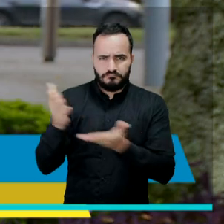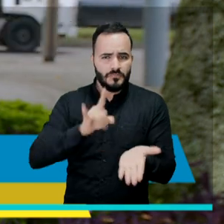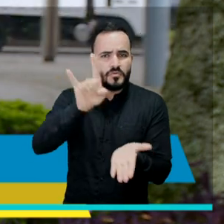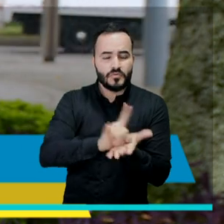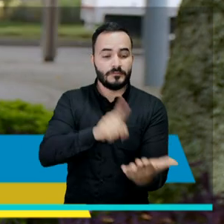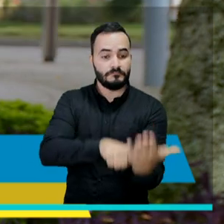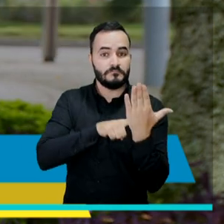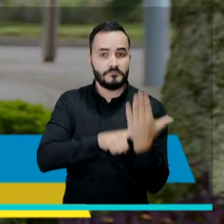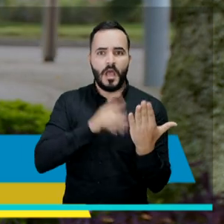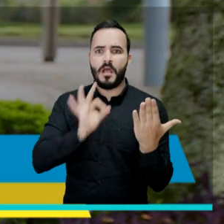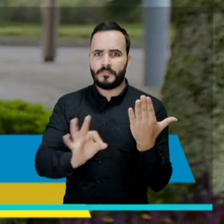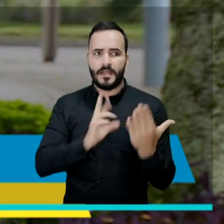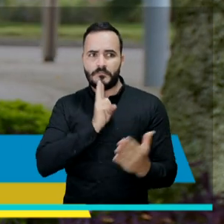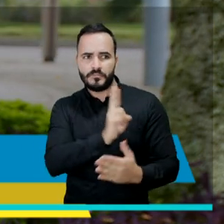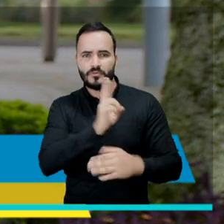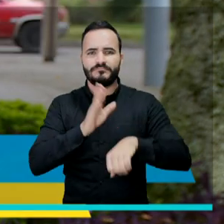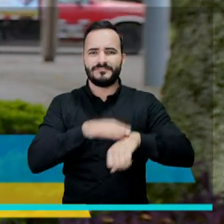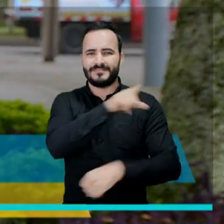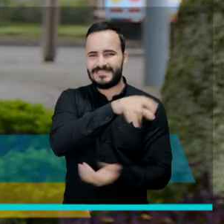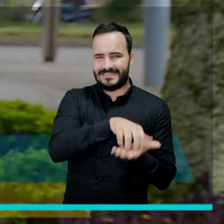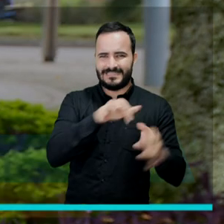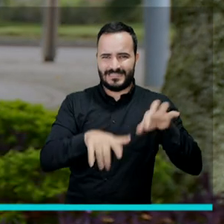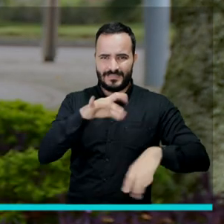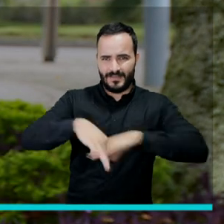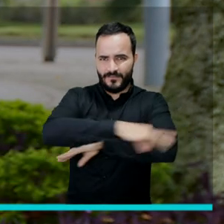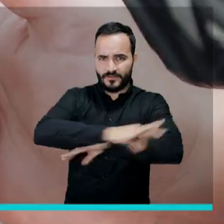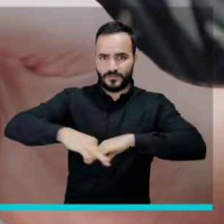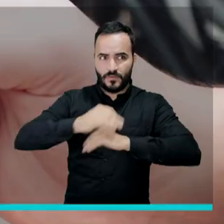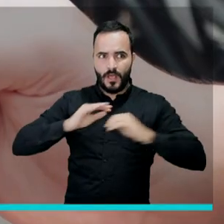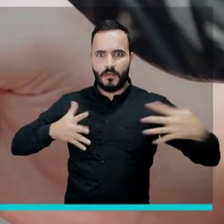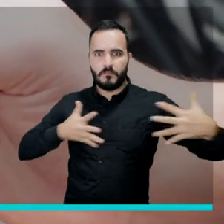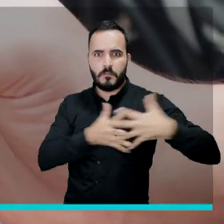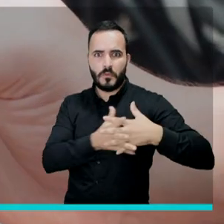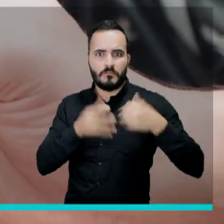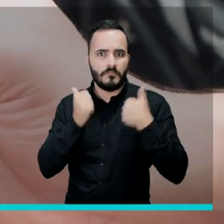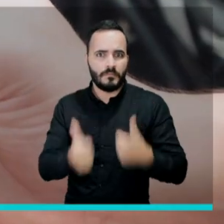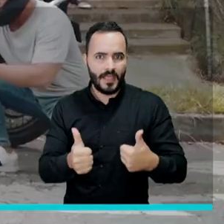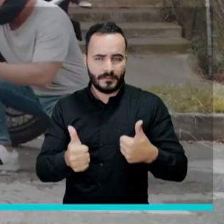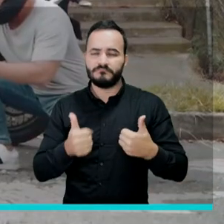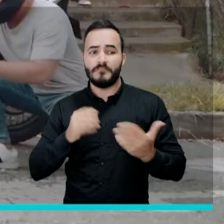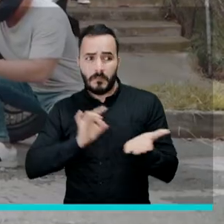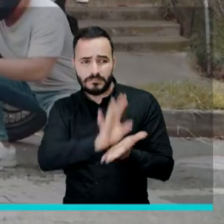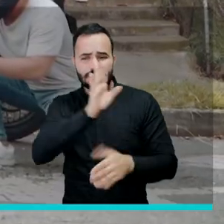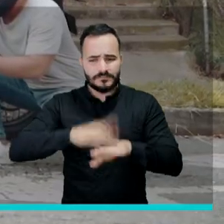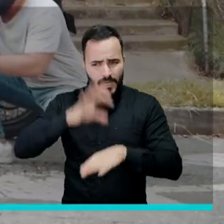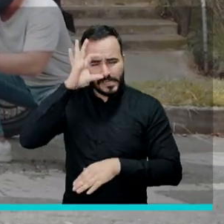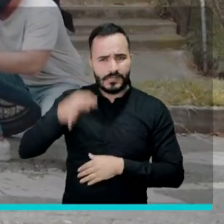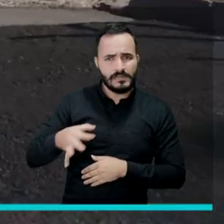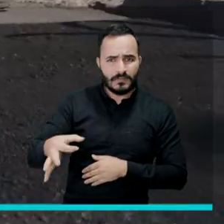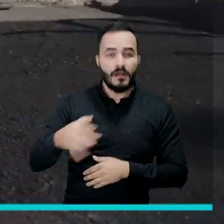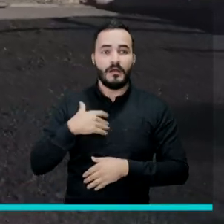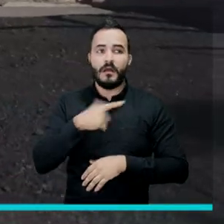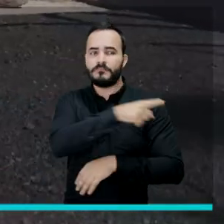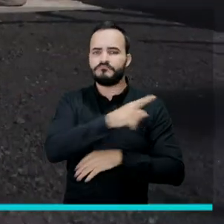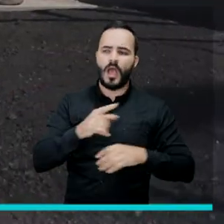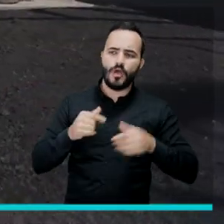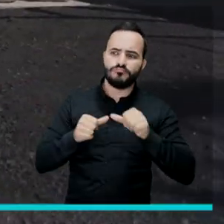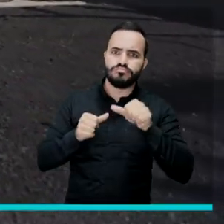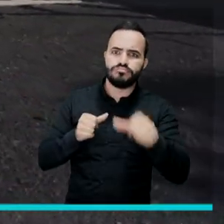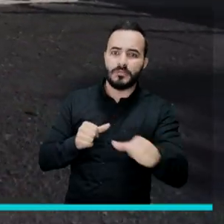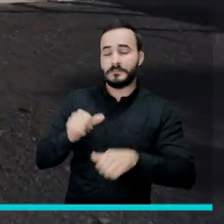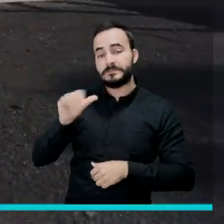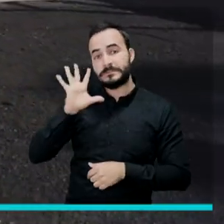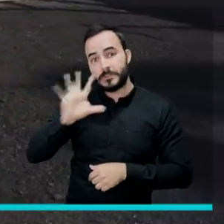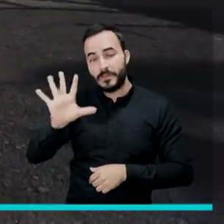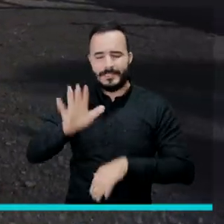Los huecos, a través de articulación con la Secretaría de Infraestructura, podrán gestionarse entre 5 y 10